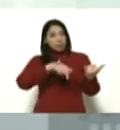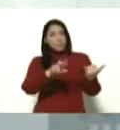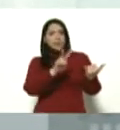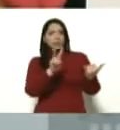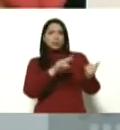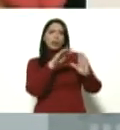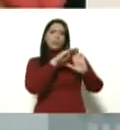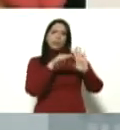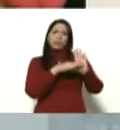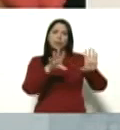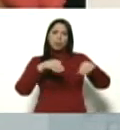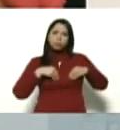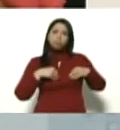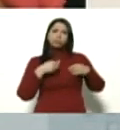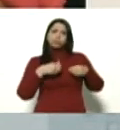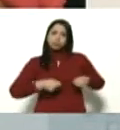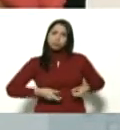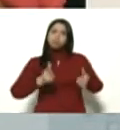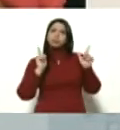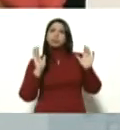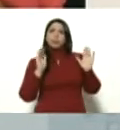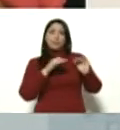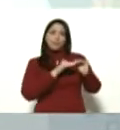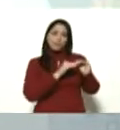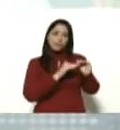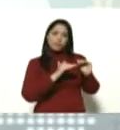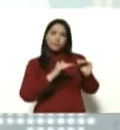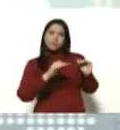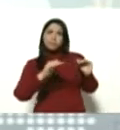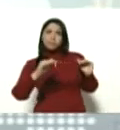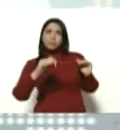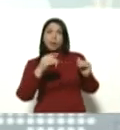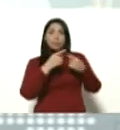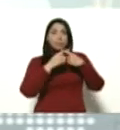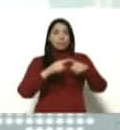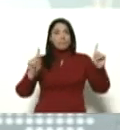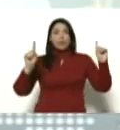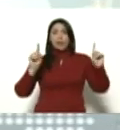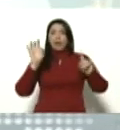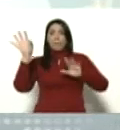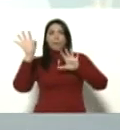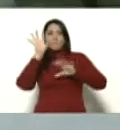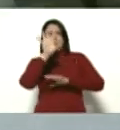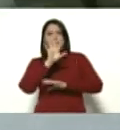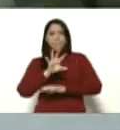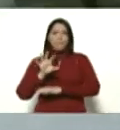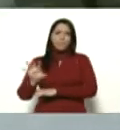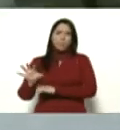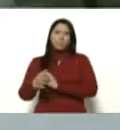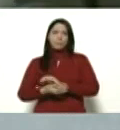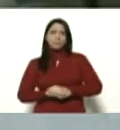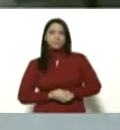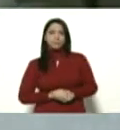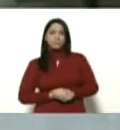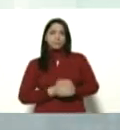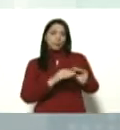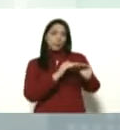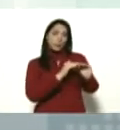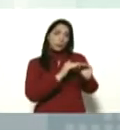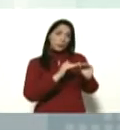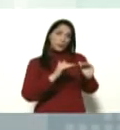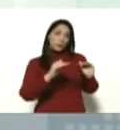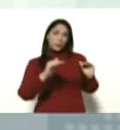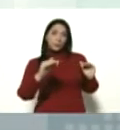oportunas que permitieron, pues, que la curva en Venezuela, a diferencia de otros países en nuestro continente, sea una curva